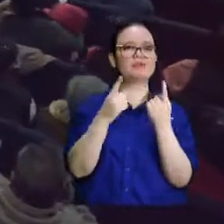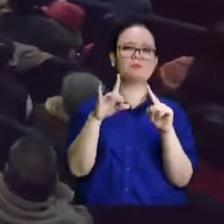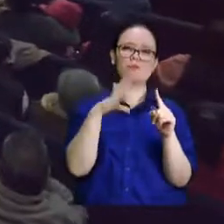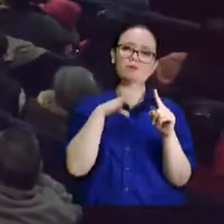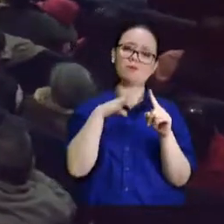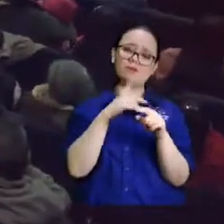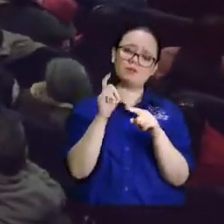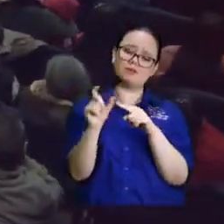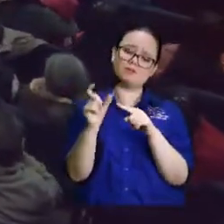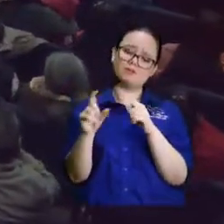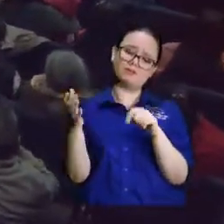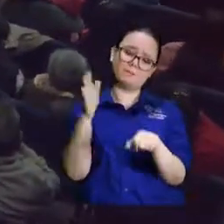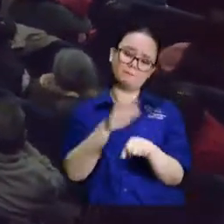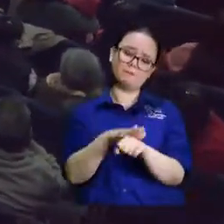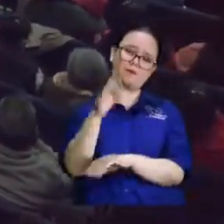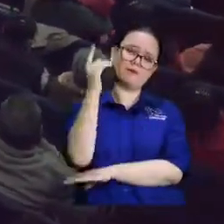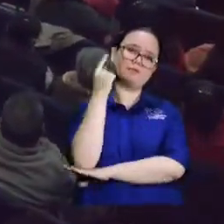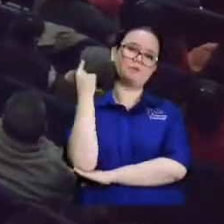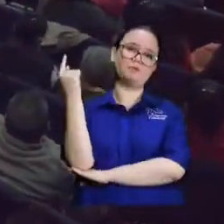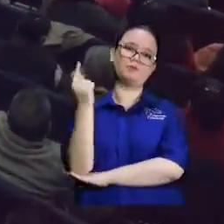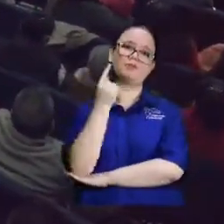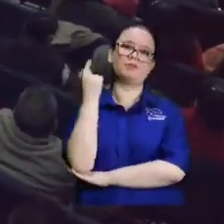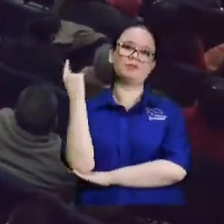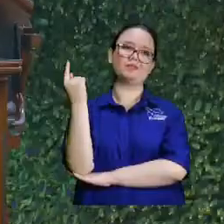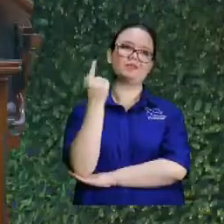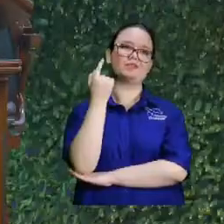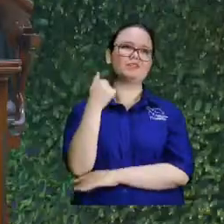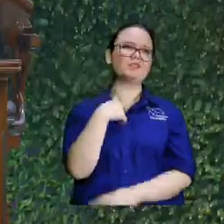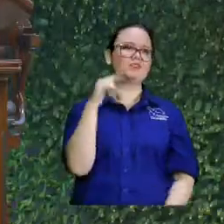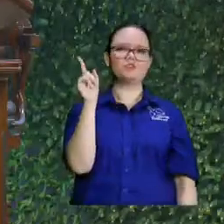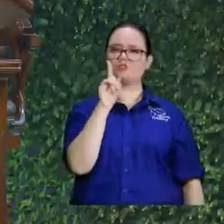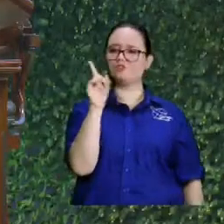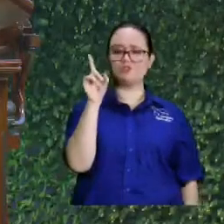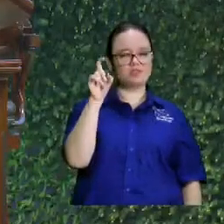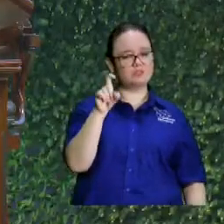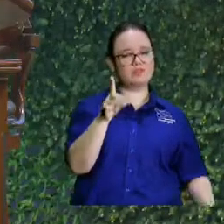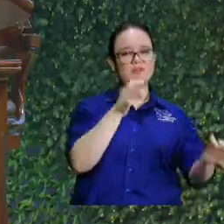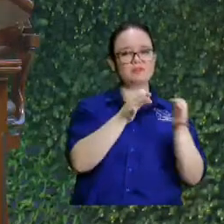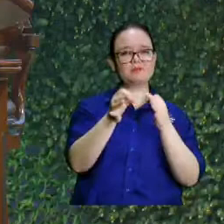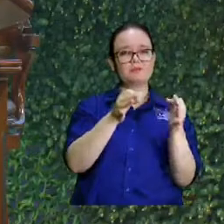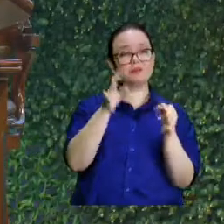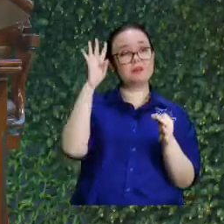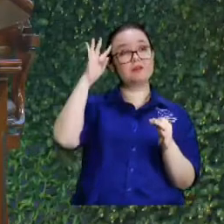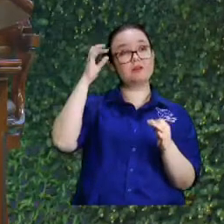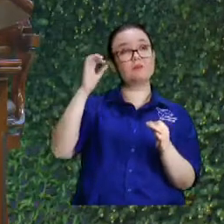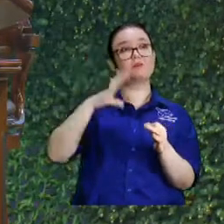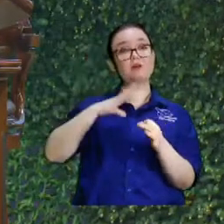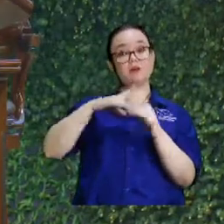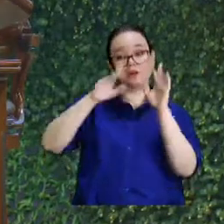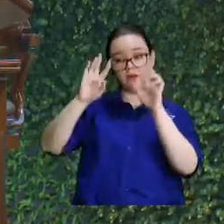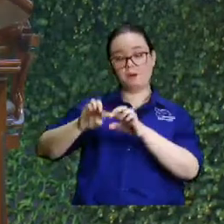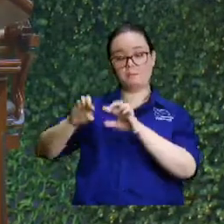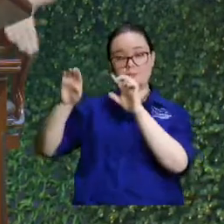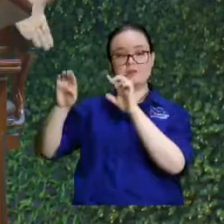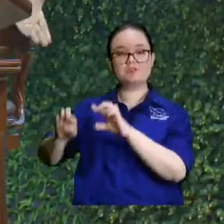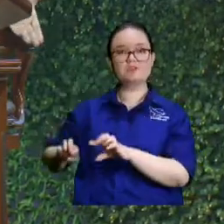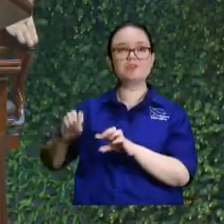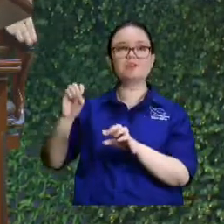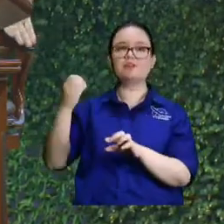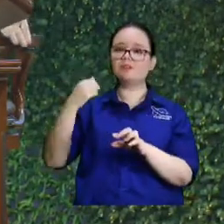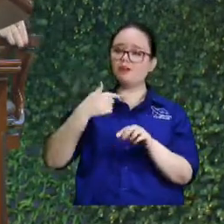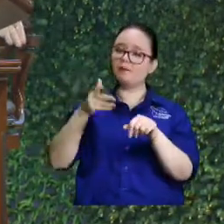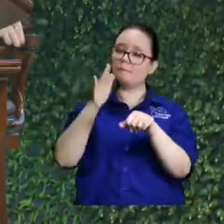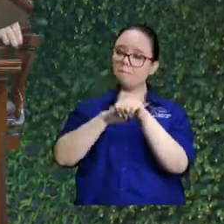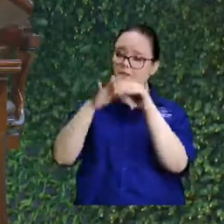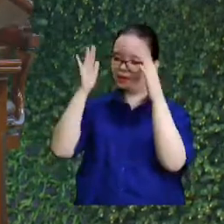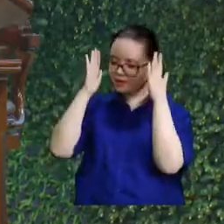importantes que yo no debería ni siquiera estar hablando de esto hermano y que si estoy hablando de esto es porque hay gente aún dentro de nosotros que le presta más